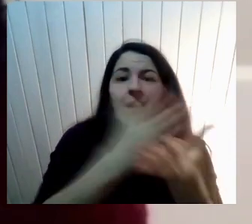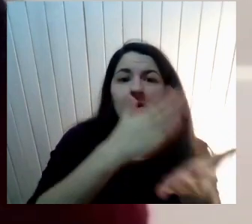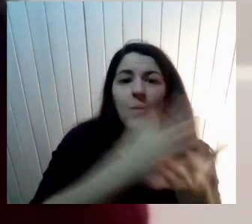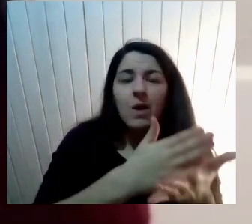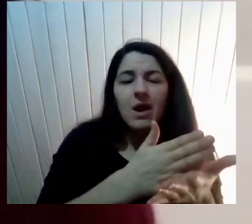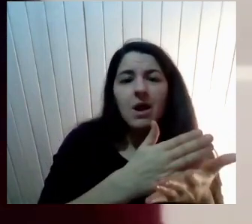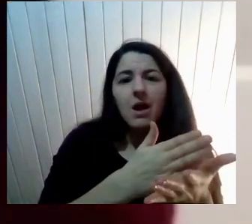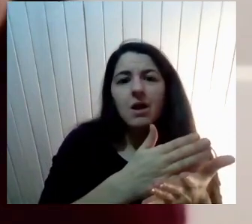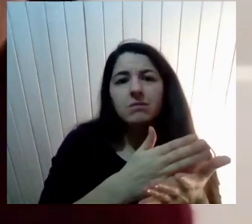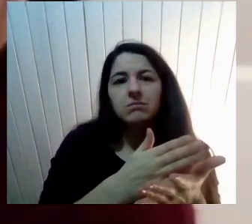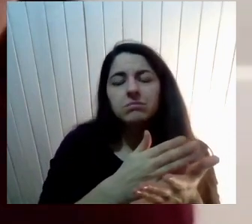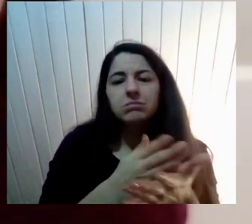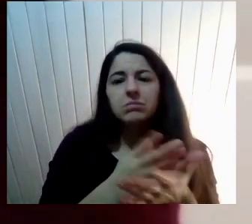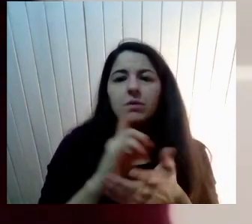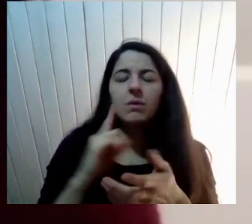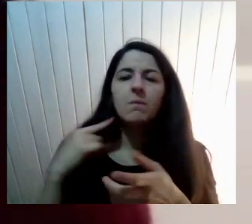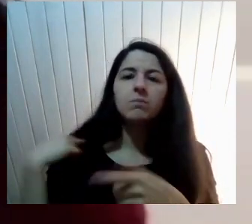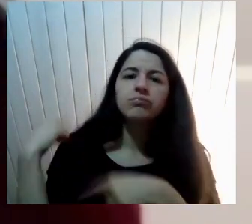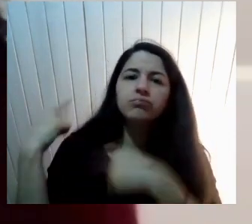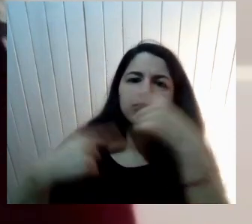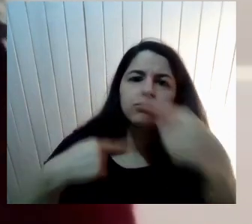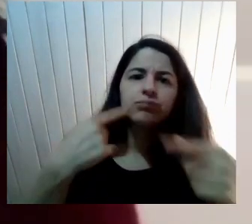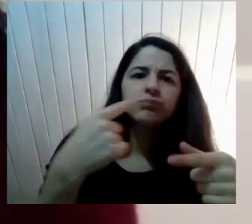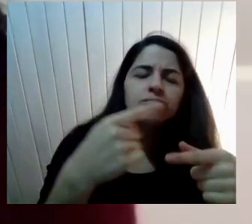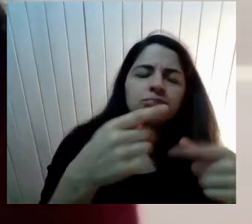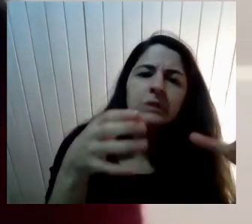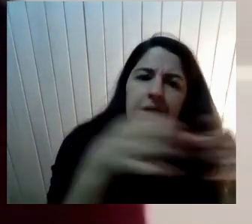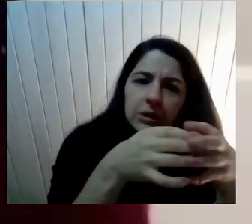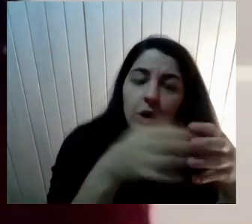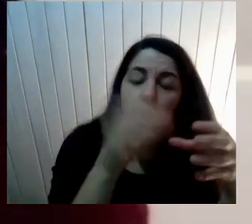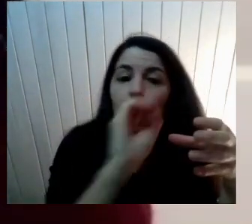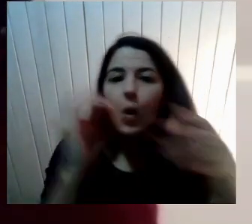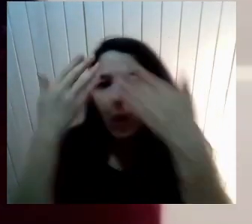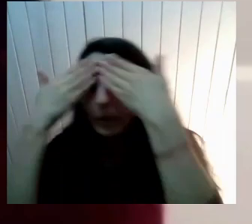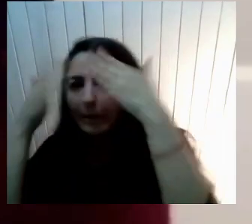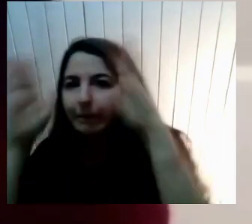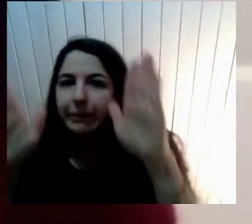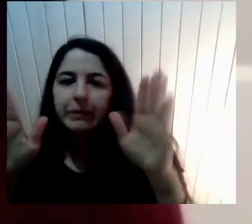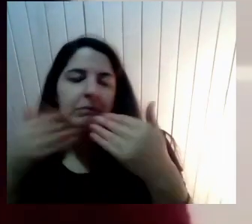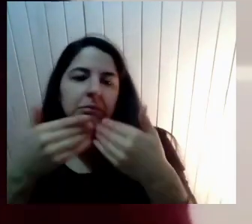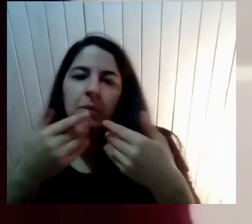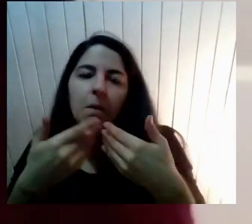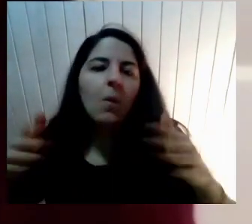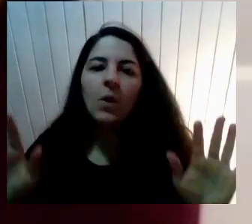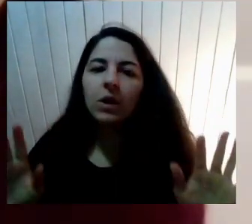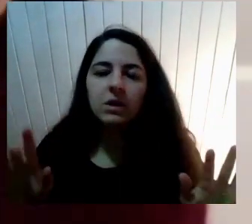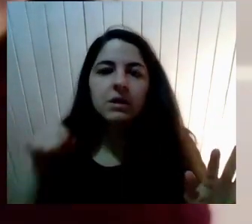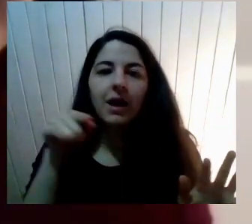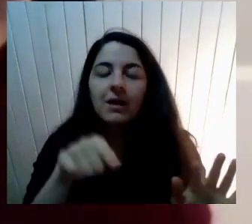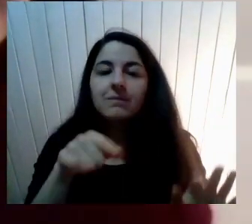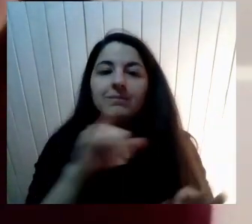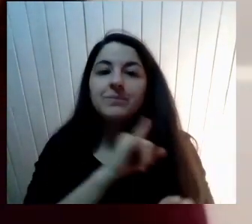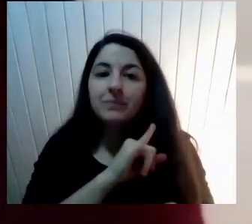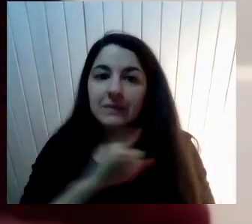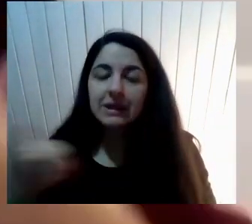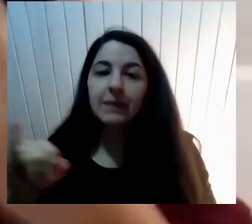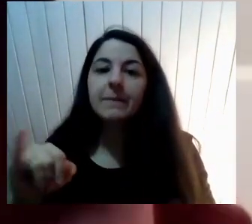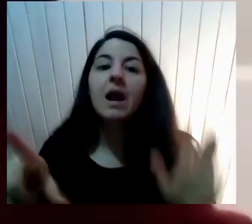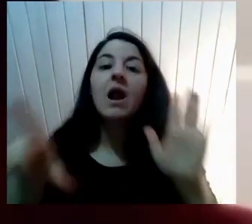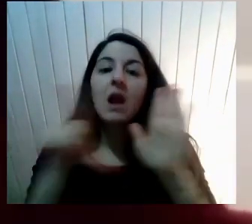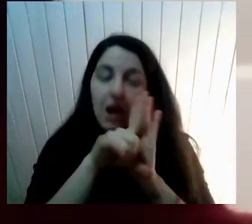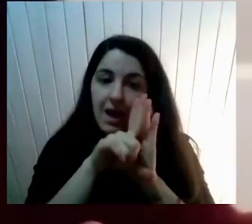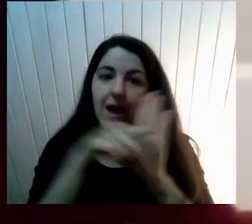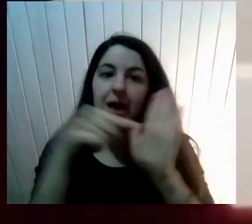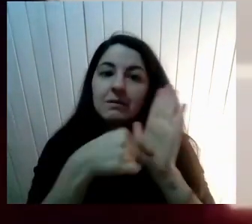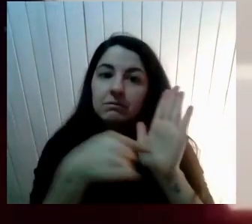Hay leyes Que son pobres Pero hay un marco Normativo Que le dice A los docentes Guárrese el conservadurismo Para la casa Porque usted